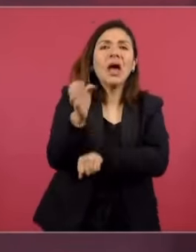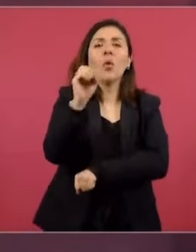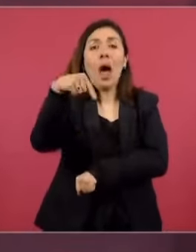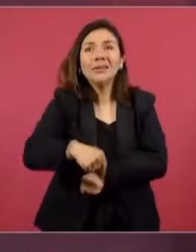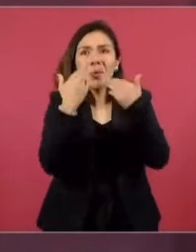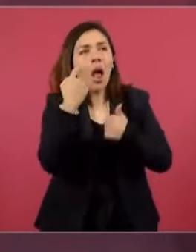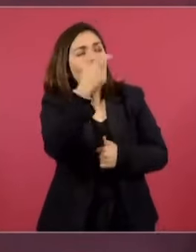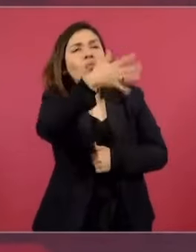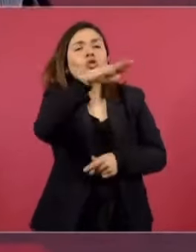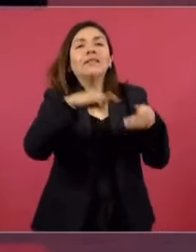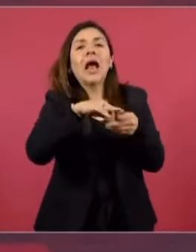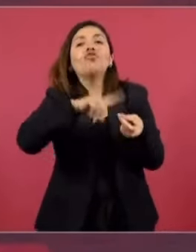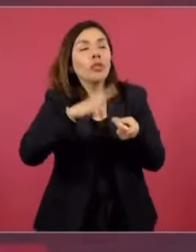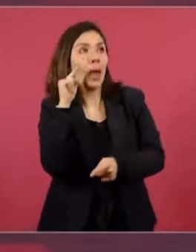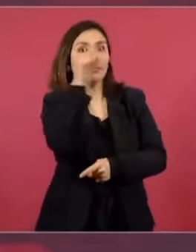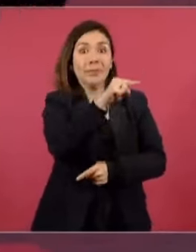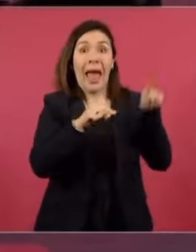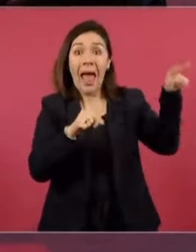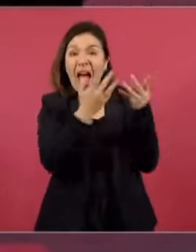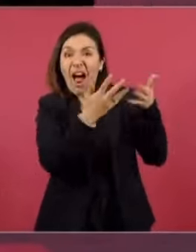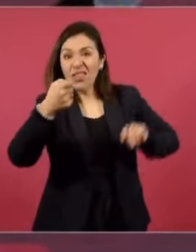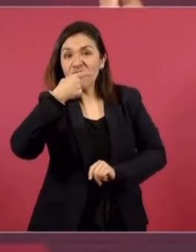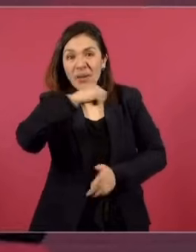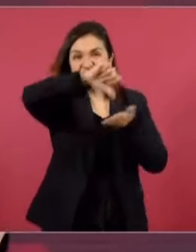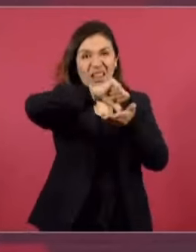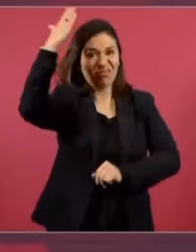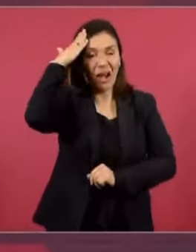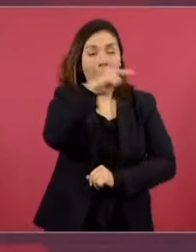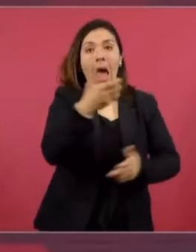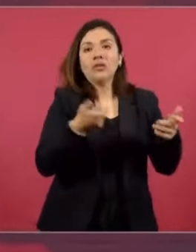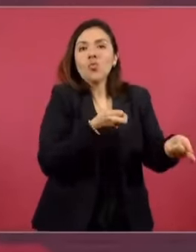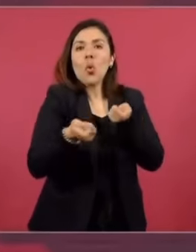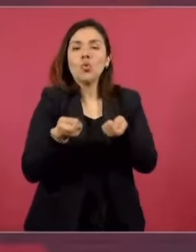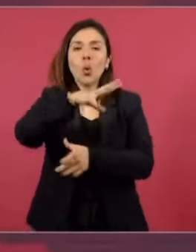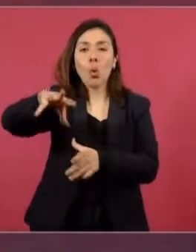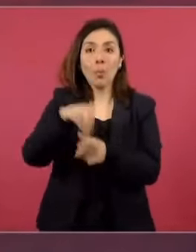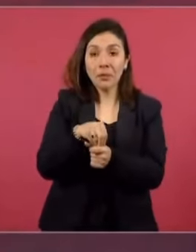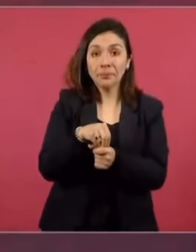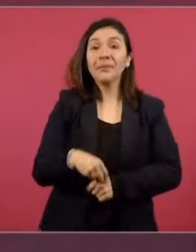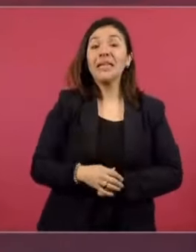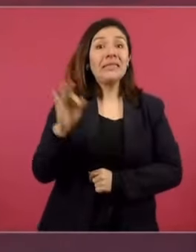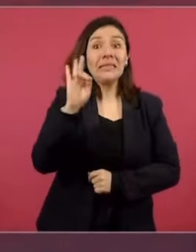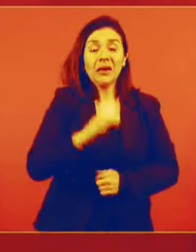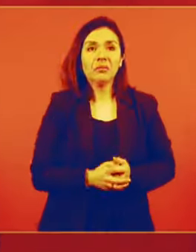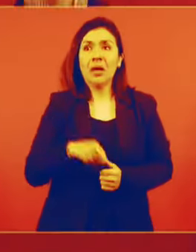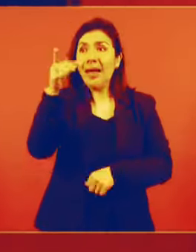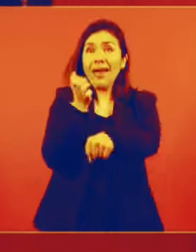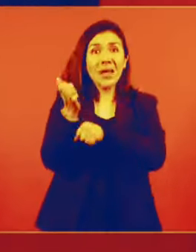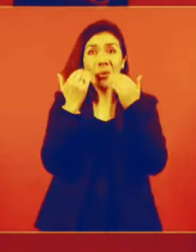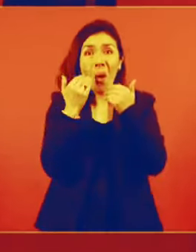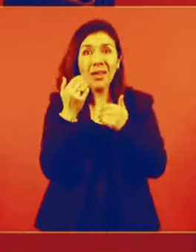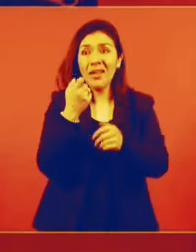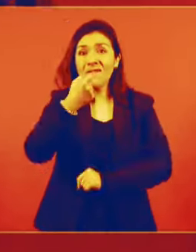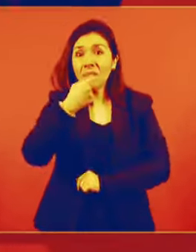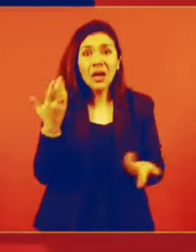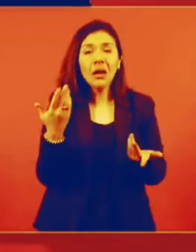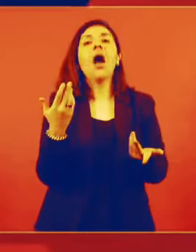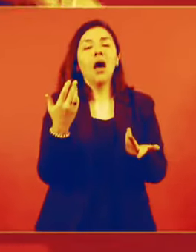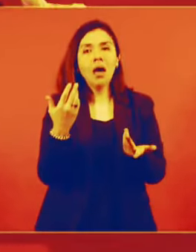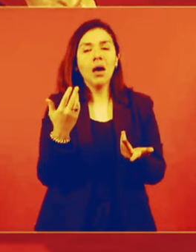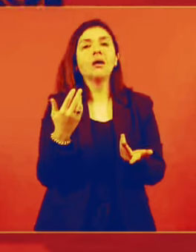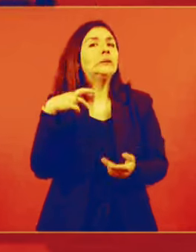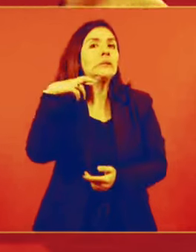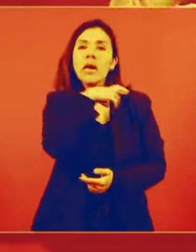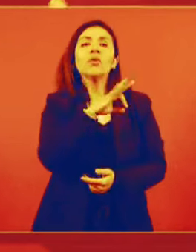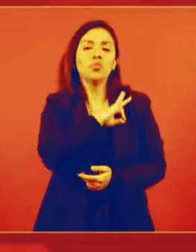donde falte y desde esta farmacia central se va a tener todo el control general. Si no hay en ese estado, de inmediato, ese medicamento